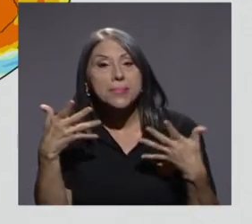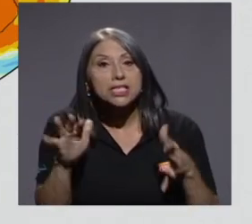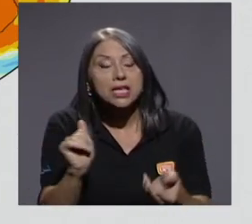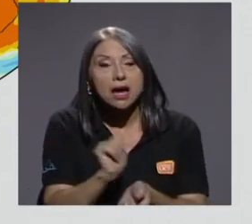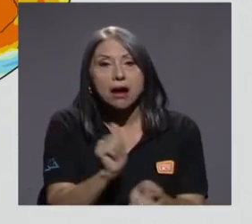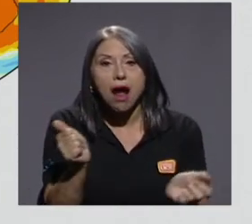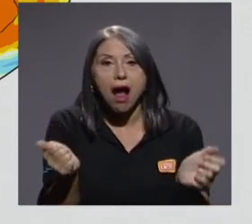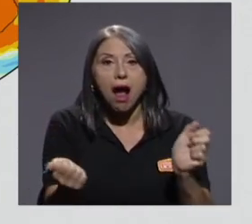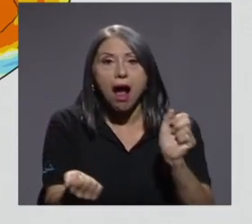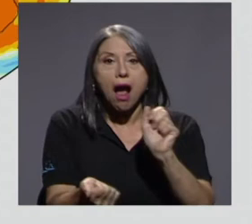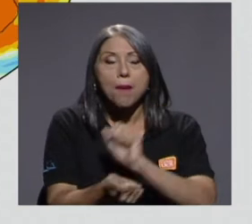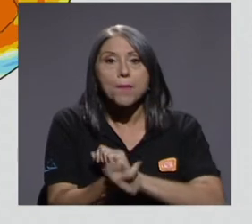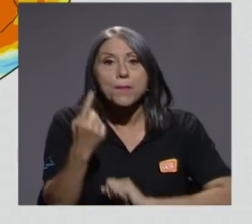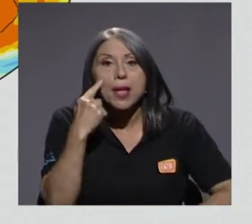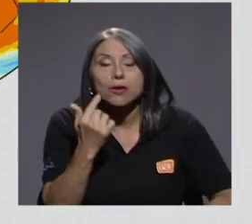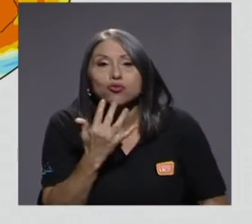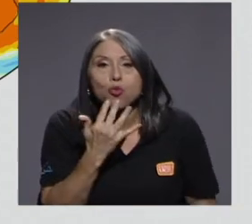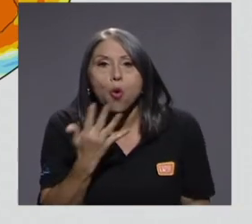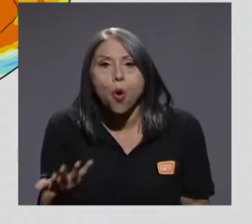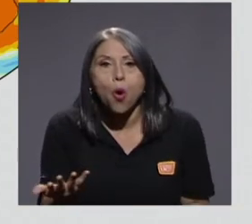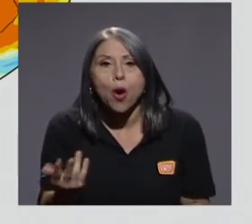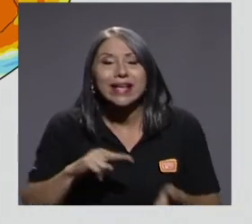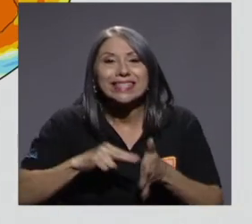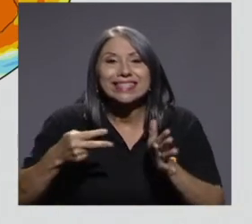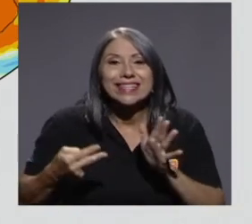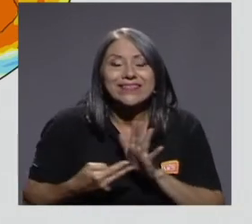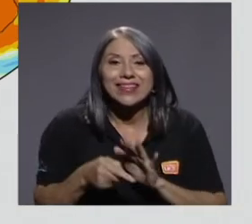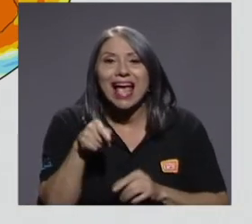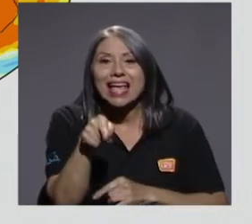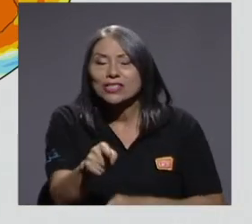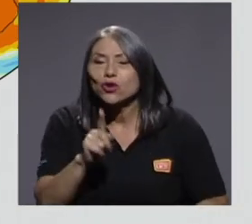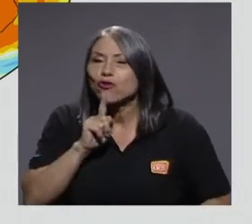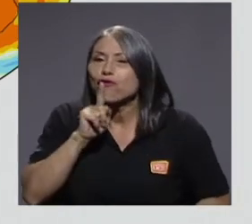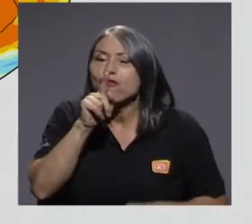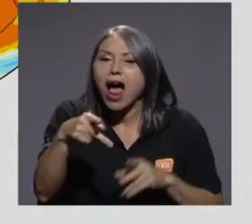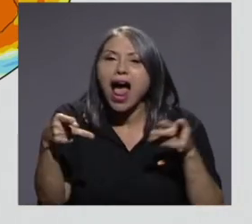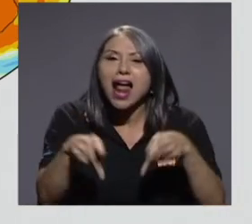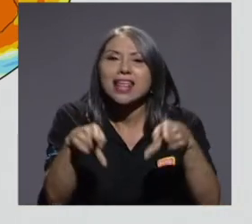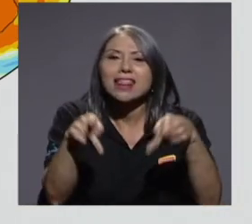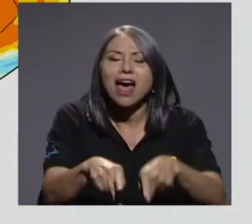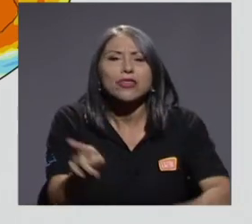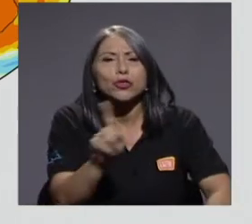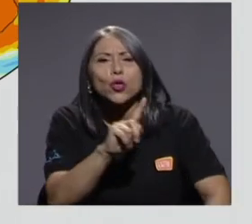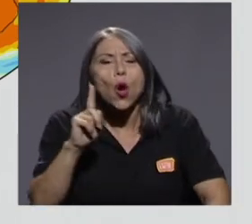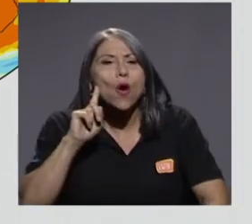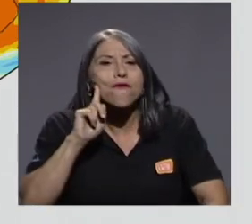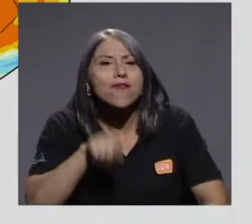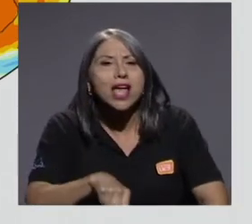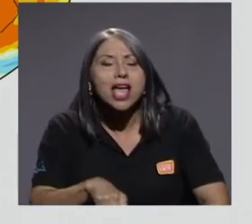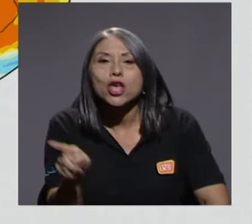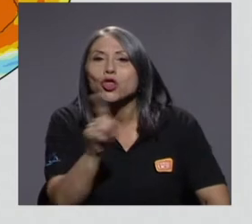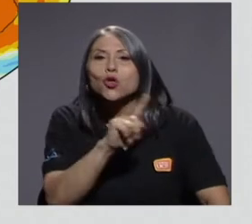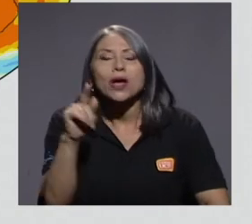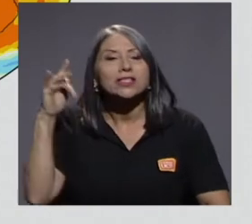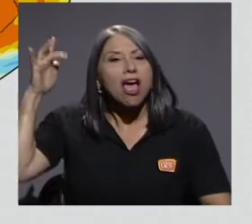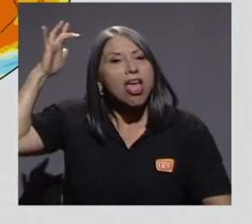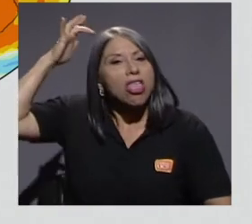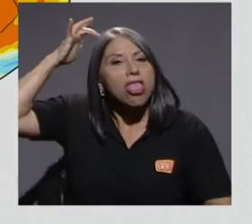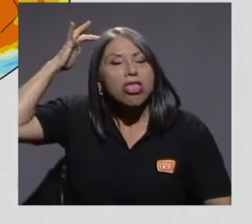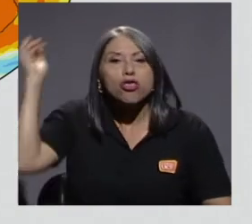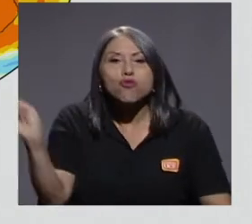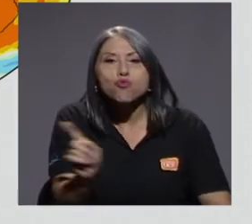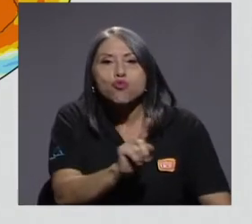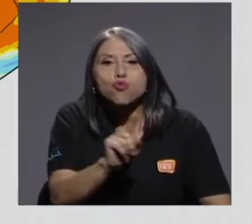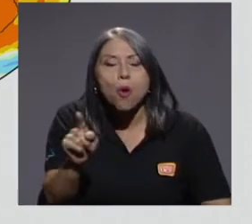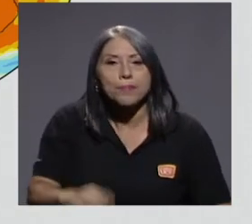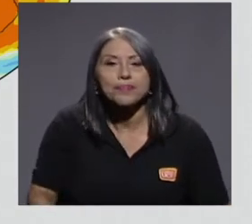considerablemente, vean los colores. Entonces, esto es una realidad, esto no es ficción, esto no es un montaje, esto es una…